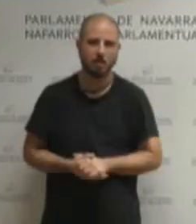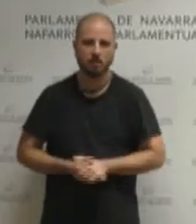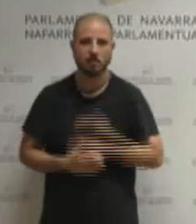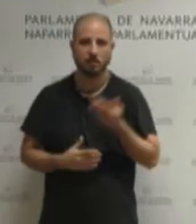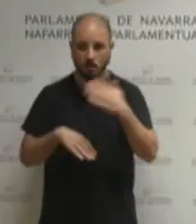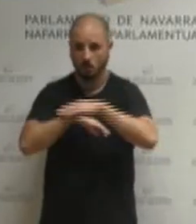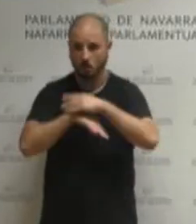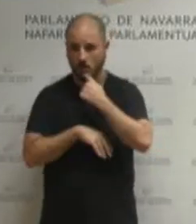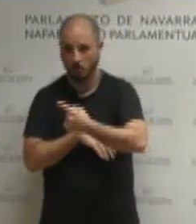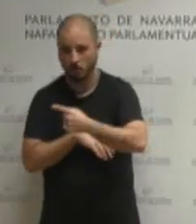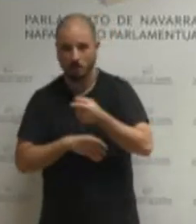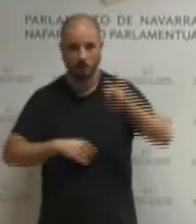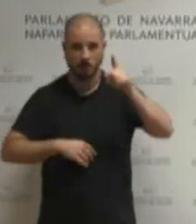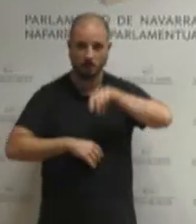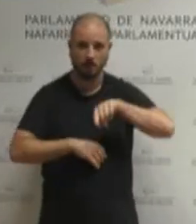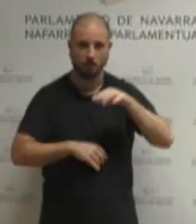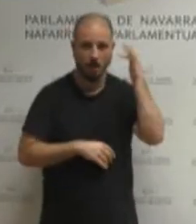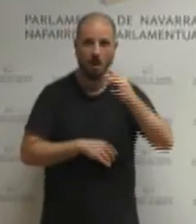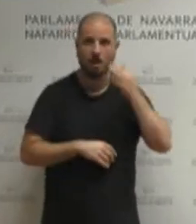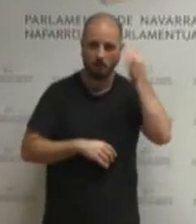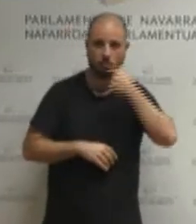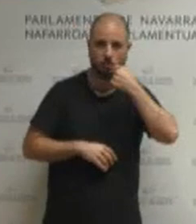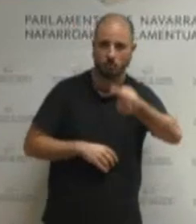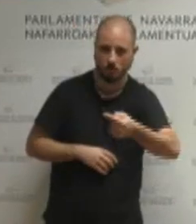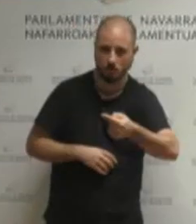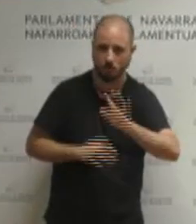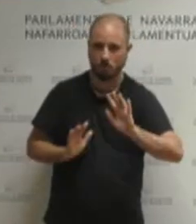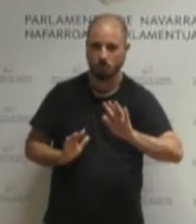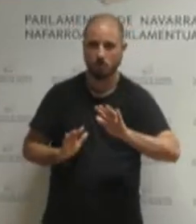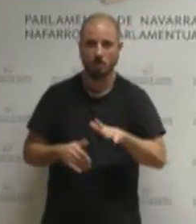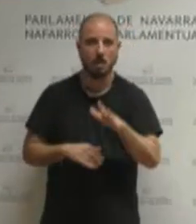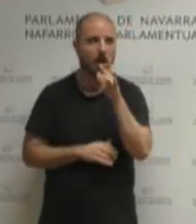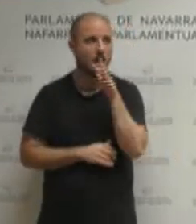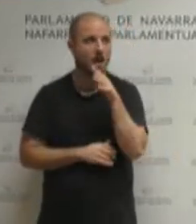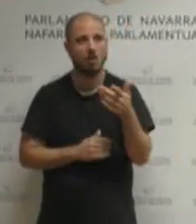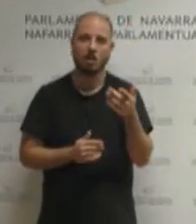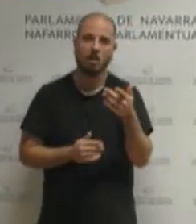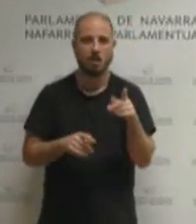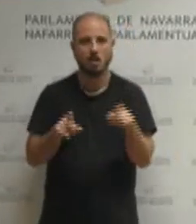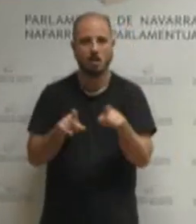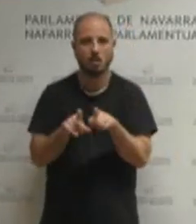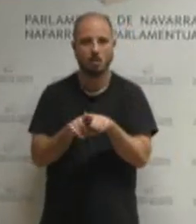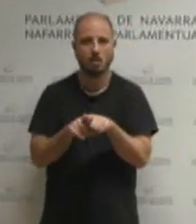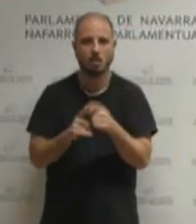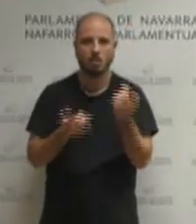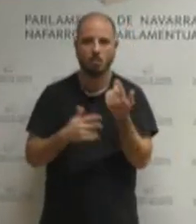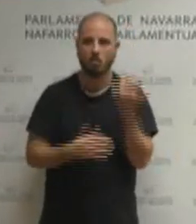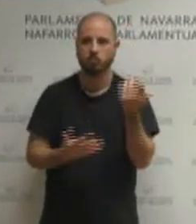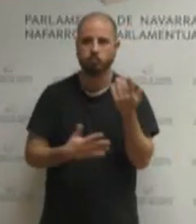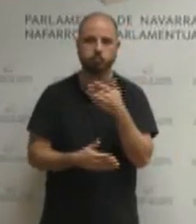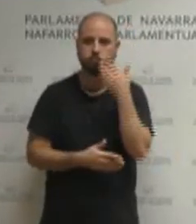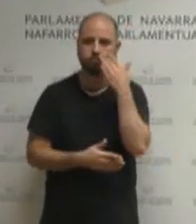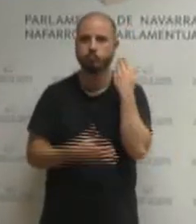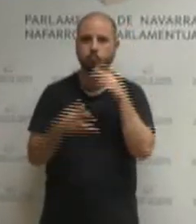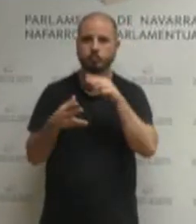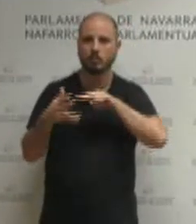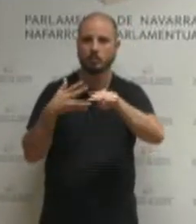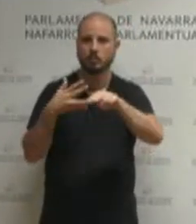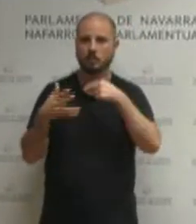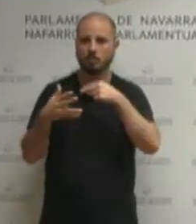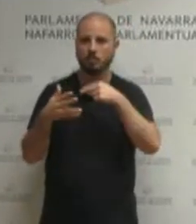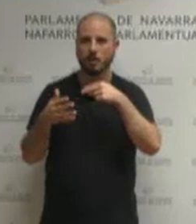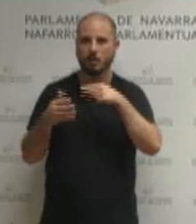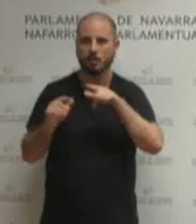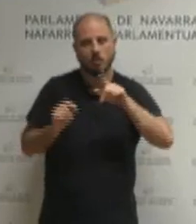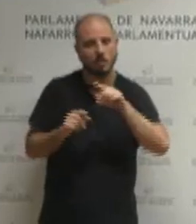también se lo decimos a Navarra Suma que ahora se ha erigido en el adalid de la transparencia al parecer pero sin tocar lo que no